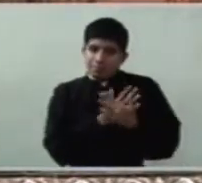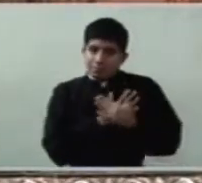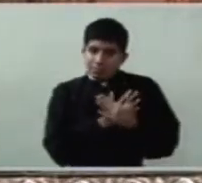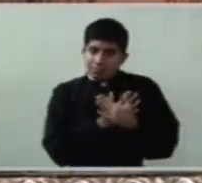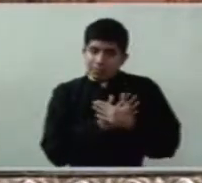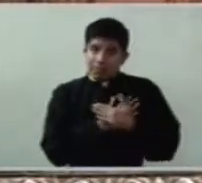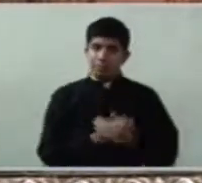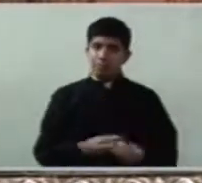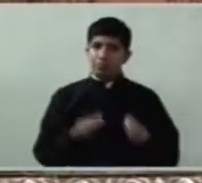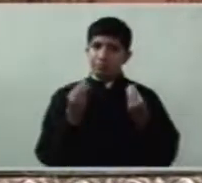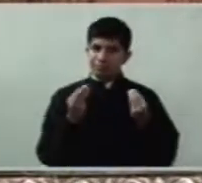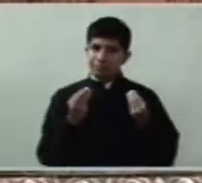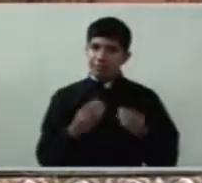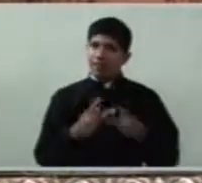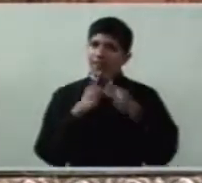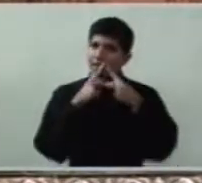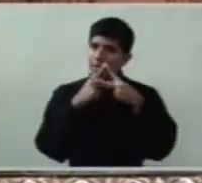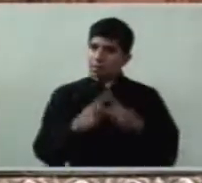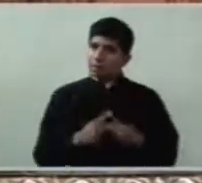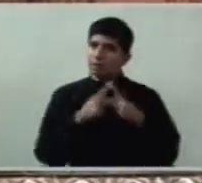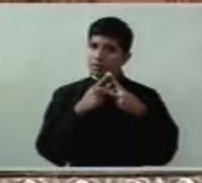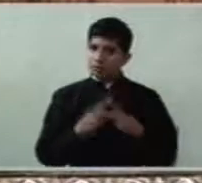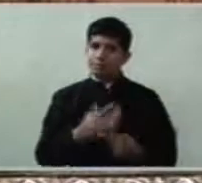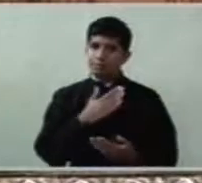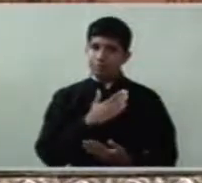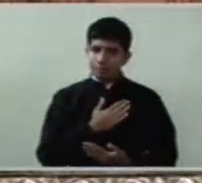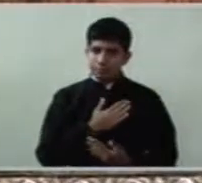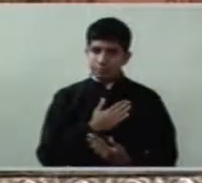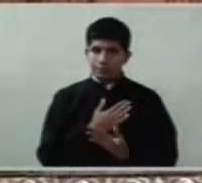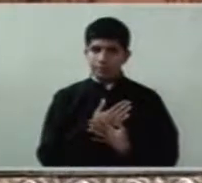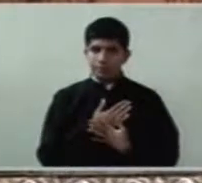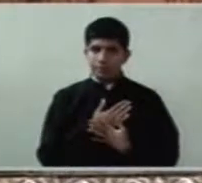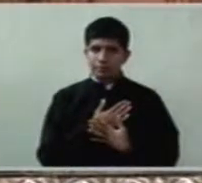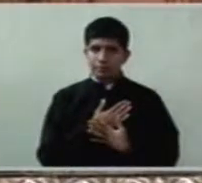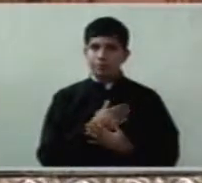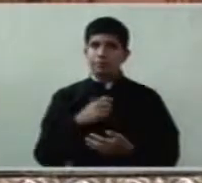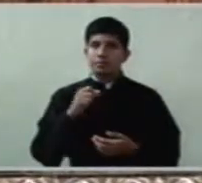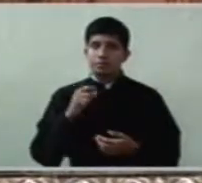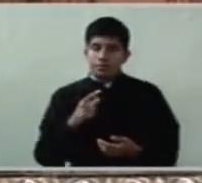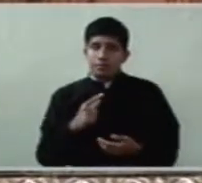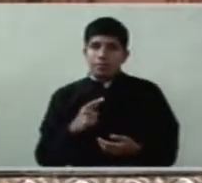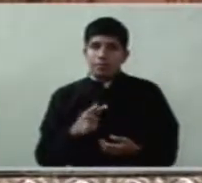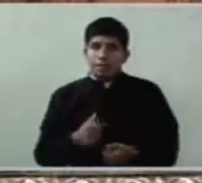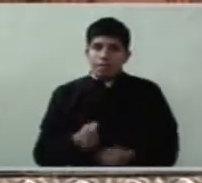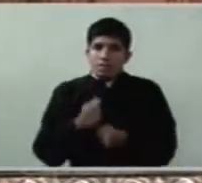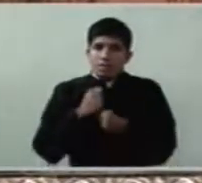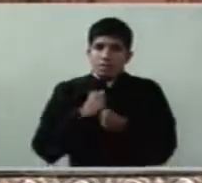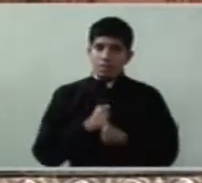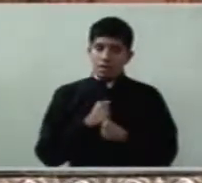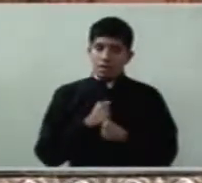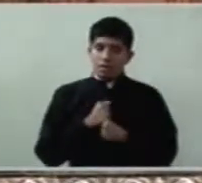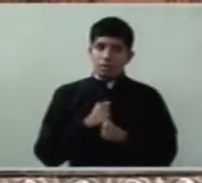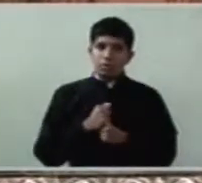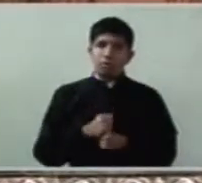paciencia inclusive soporta al asesino